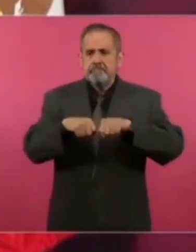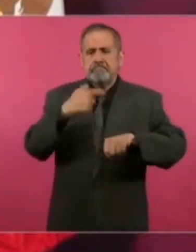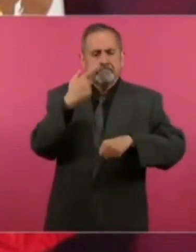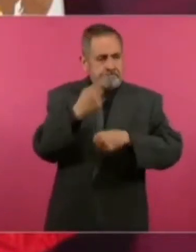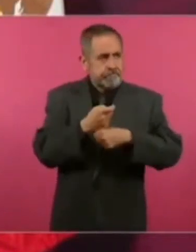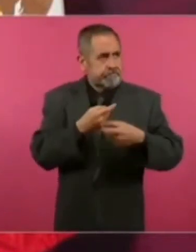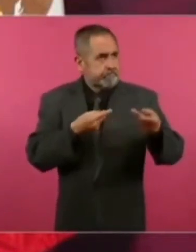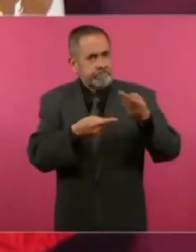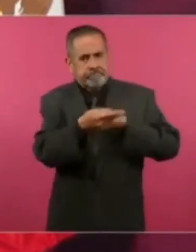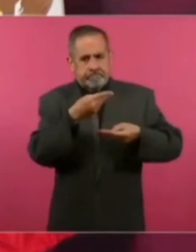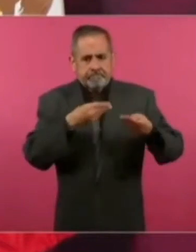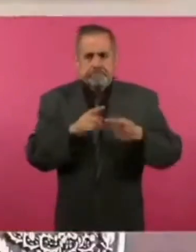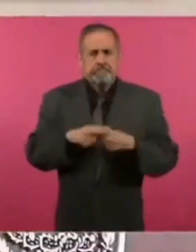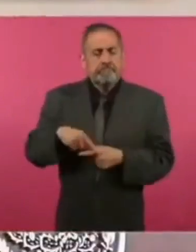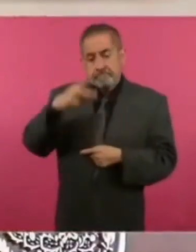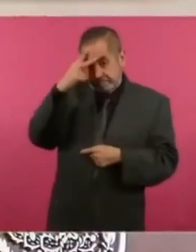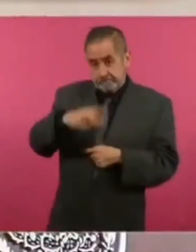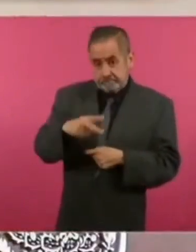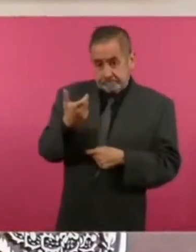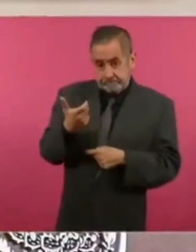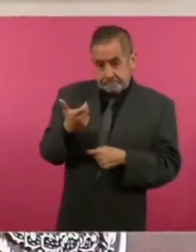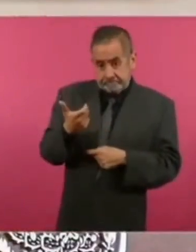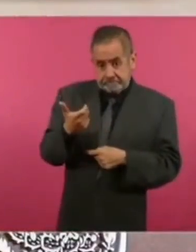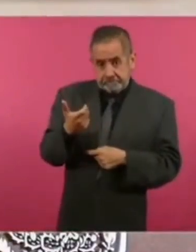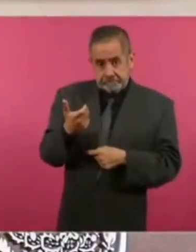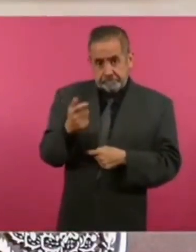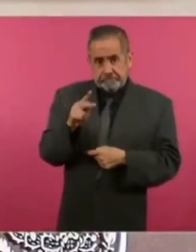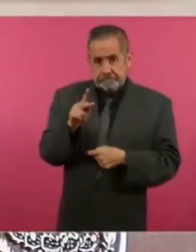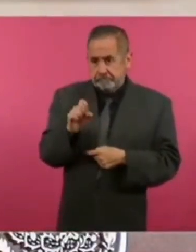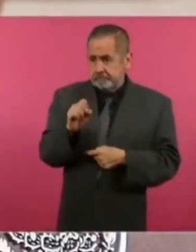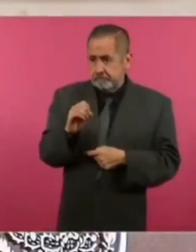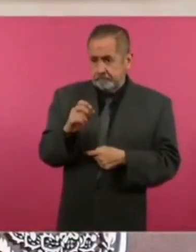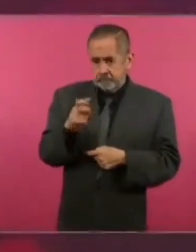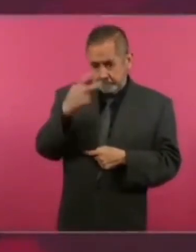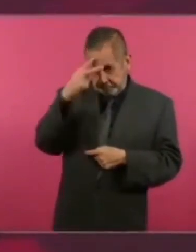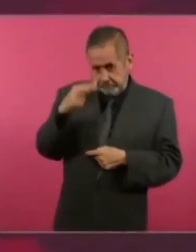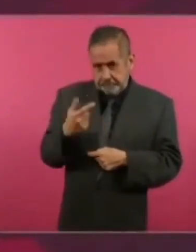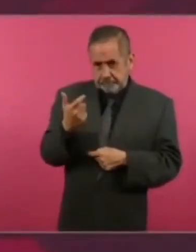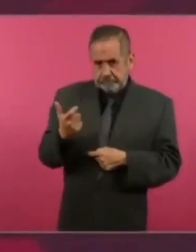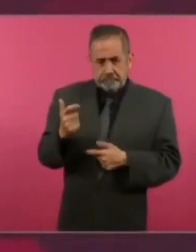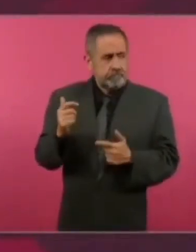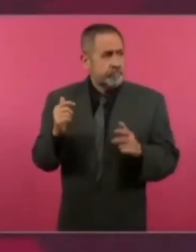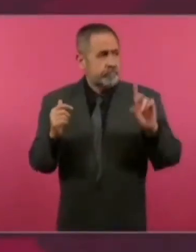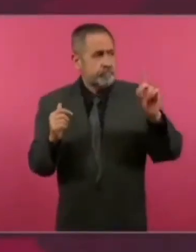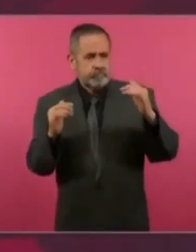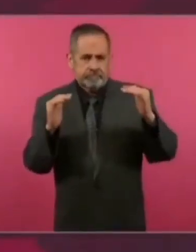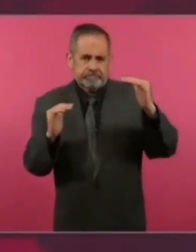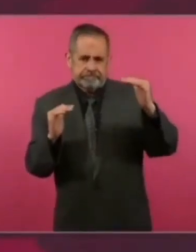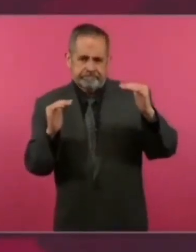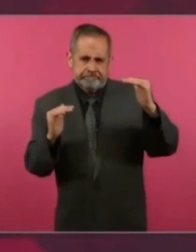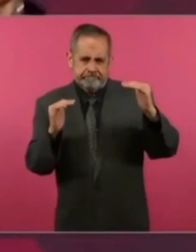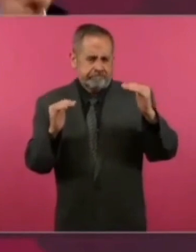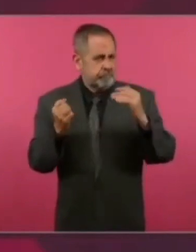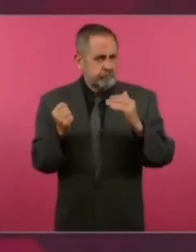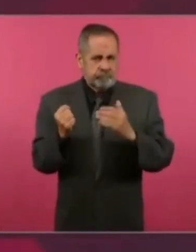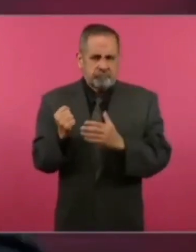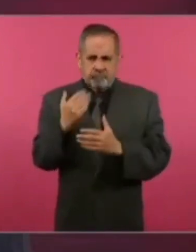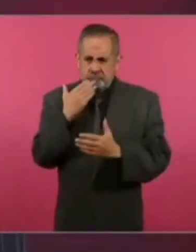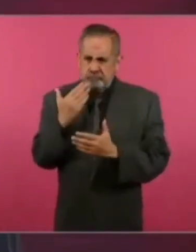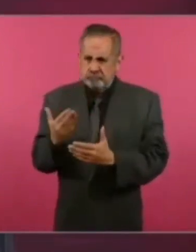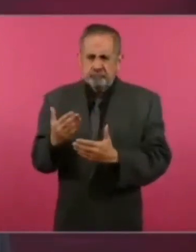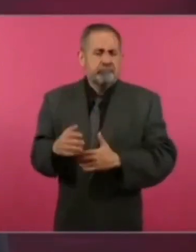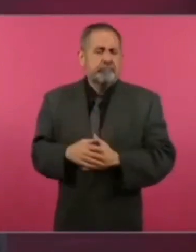Nuestra moneda es la más fuerte en el mundo con relación al dólar. Tenemos